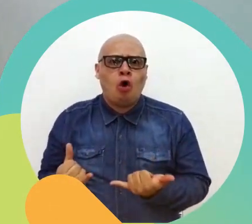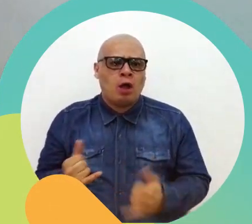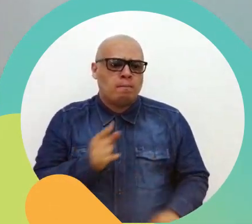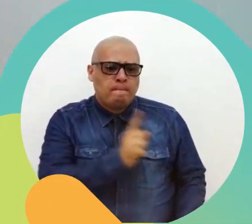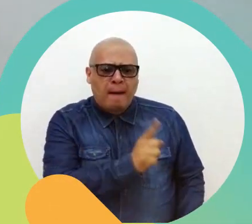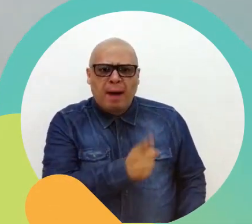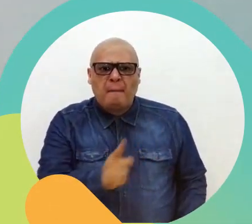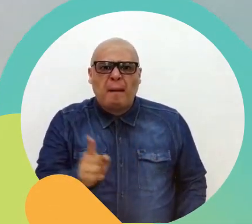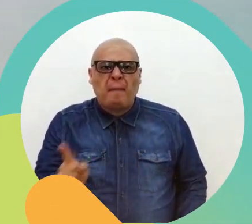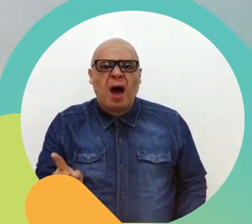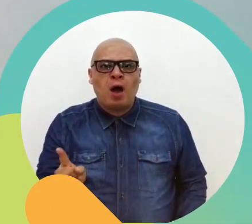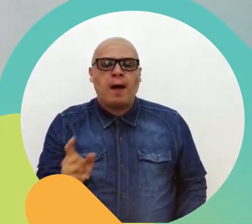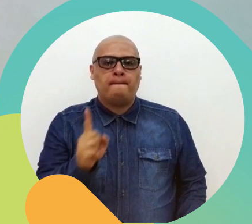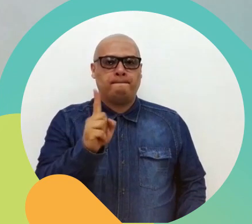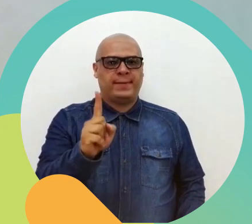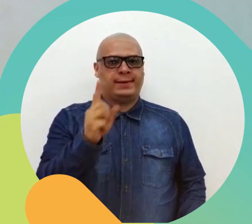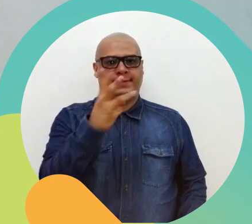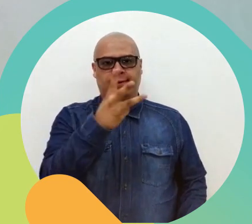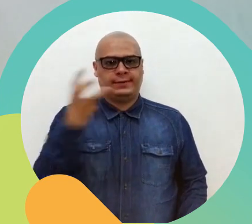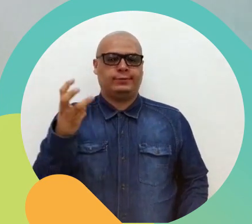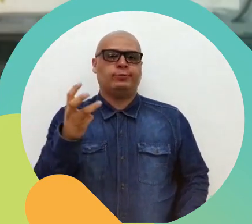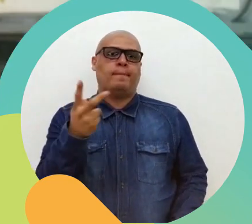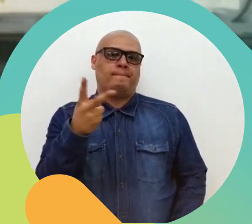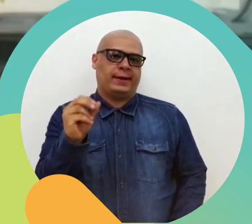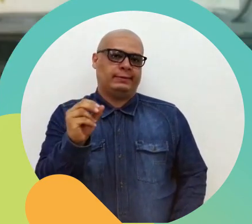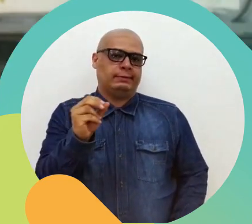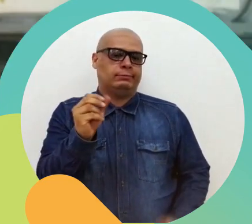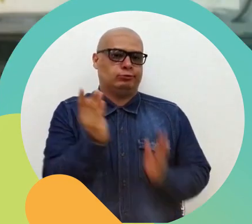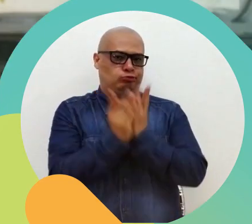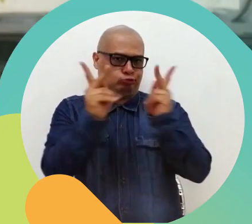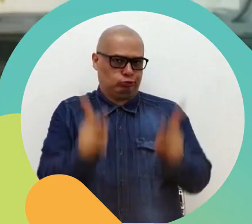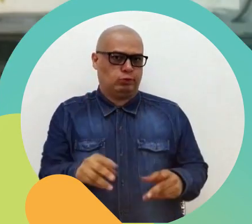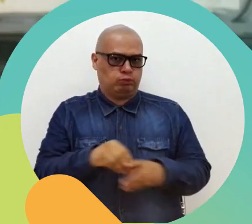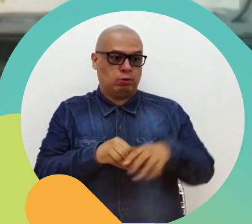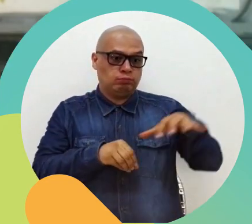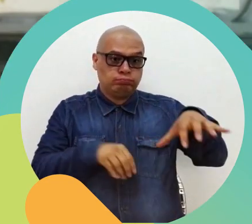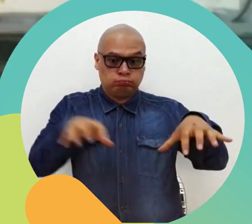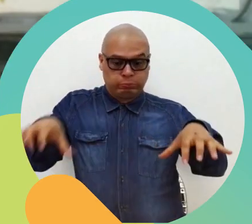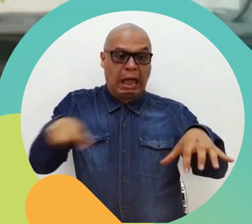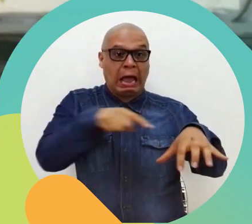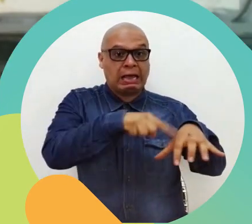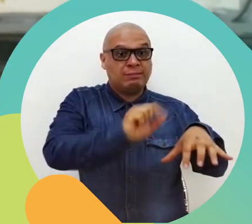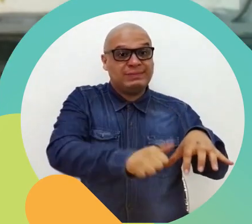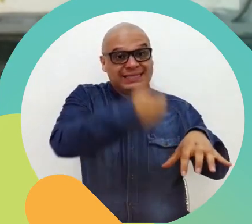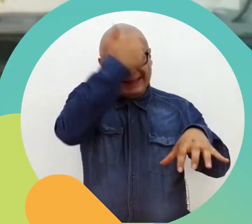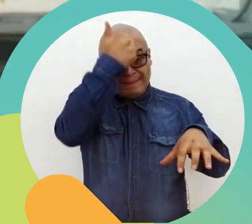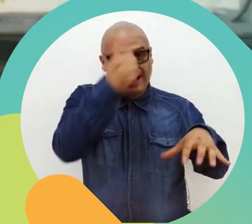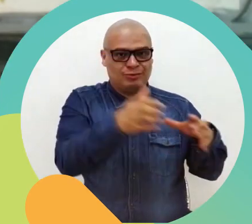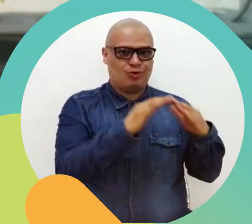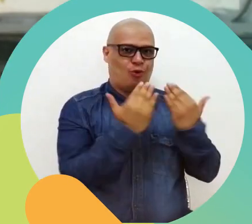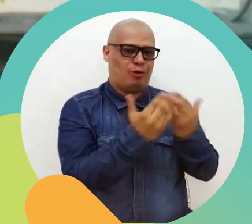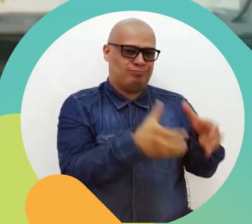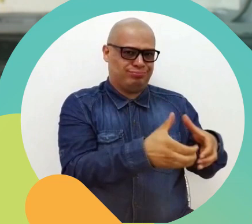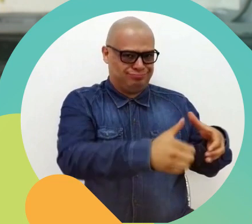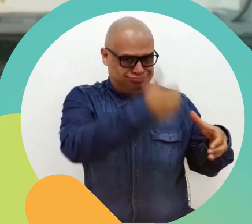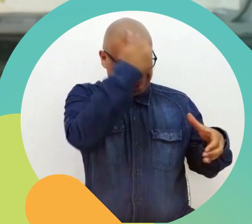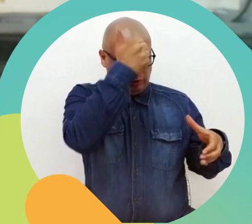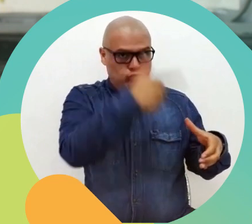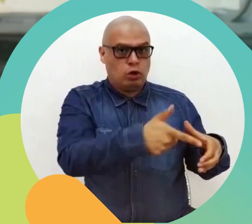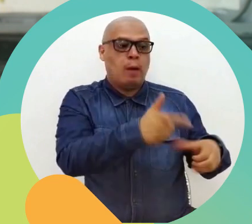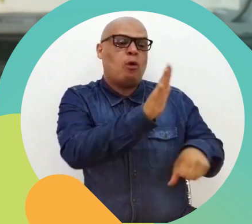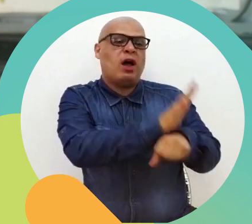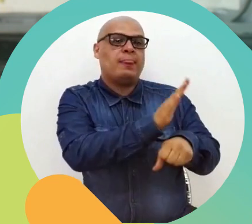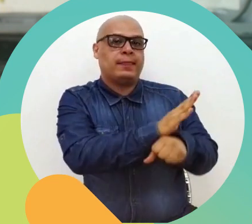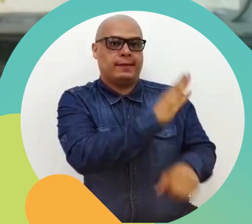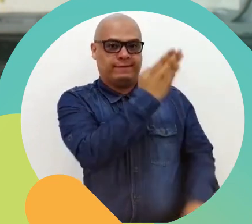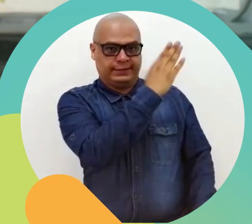sedes. Esta es la sede principal, donde tenemos en la jornada de la tarde el bachillerato, en la mañana es la primaria